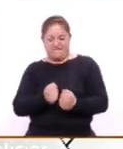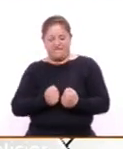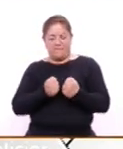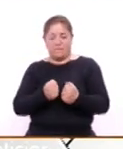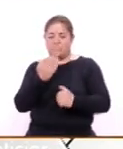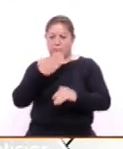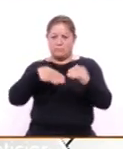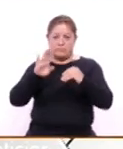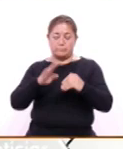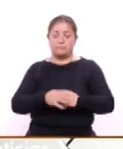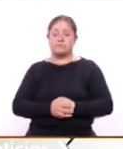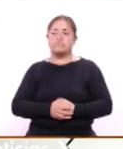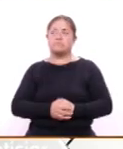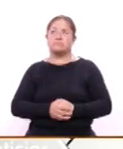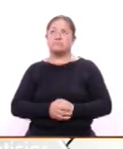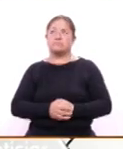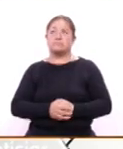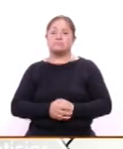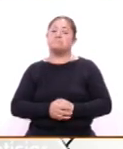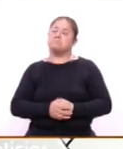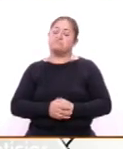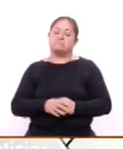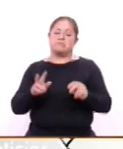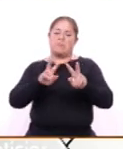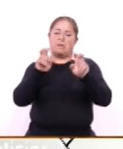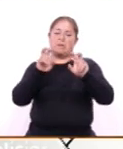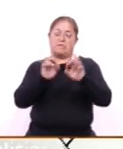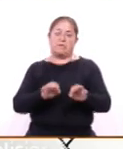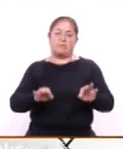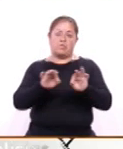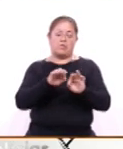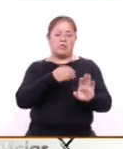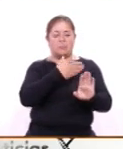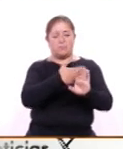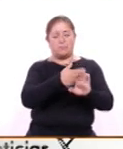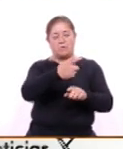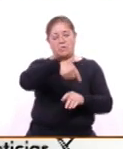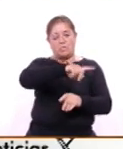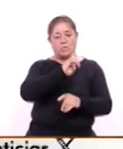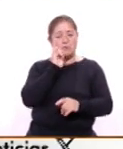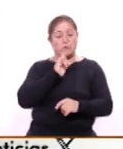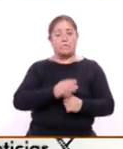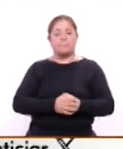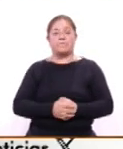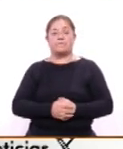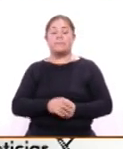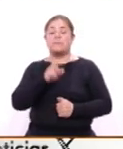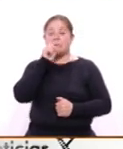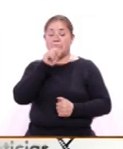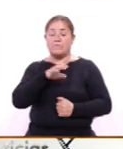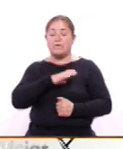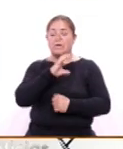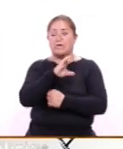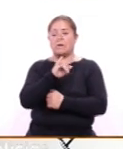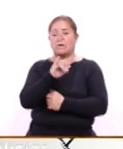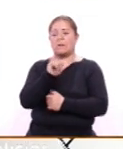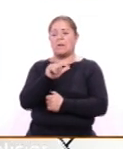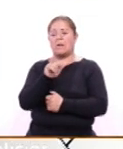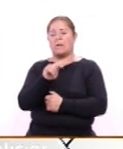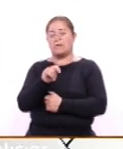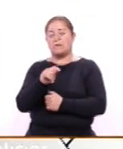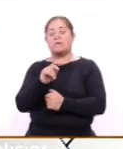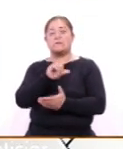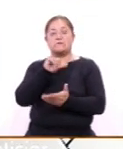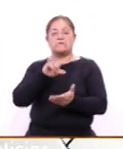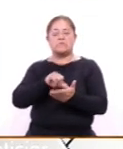adelante. Claro, es un tema importante de violencia contra la mujer, ¿no? Así es. Bien, también tenemos el Centro de Capacitación para Personas con